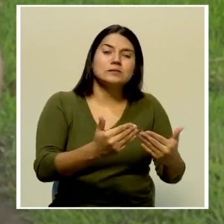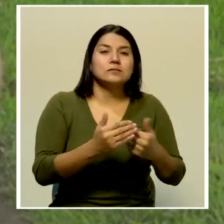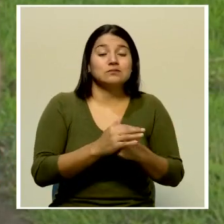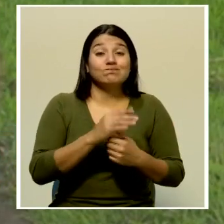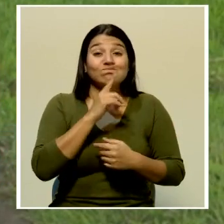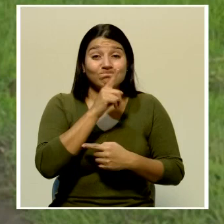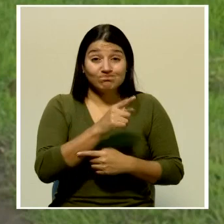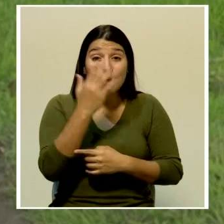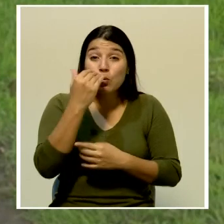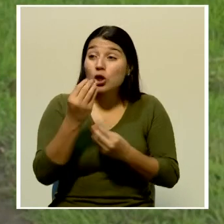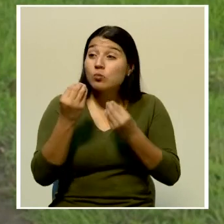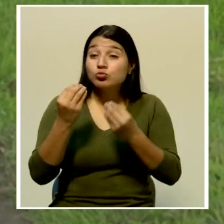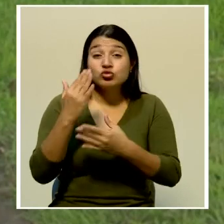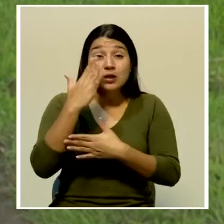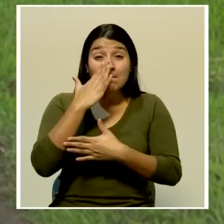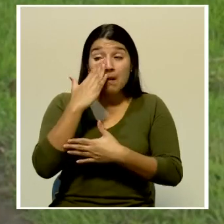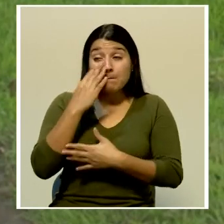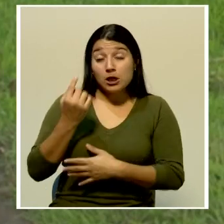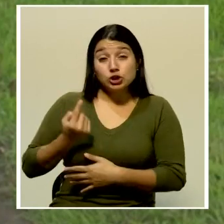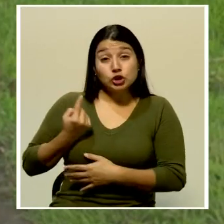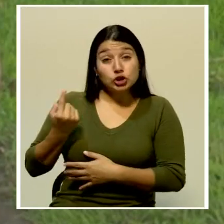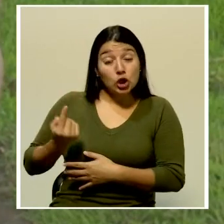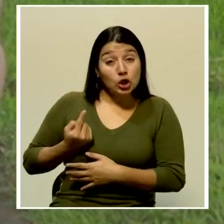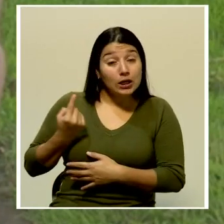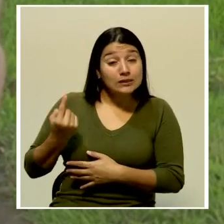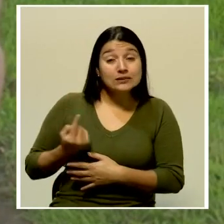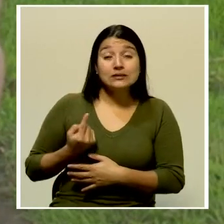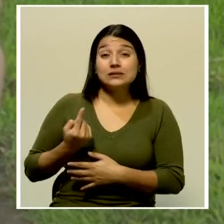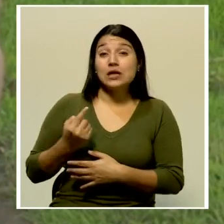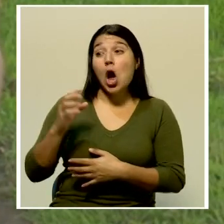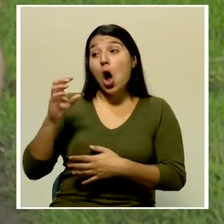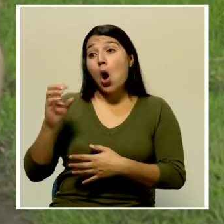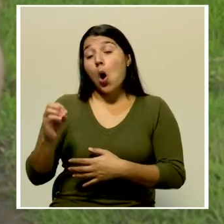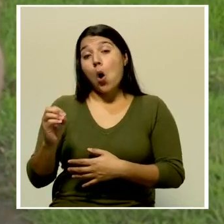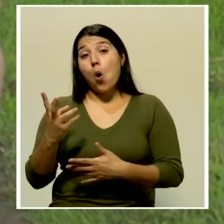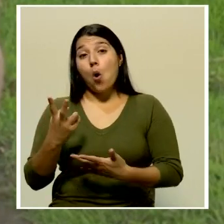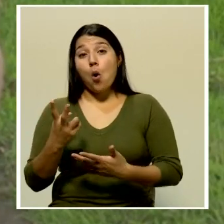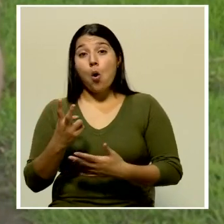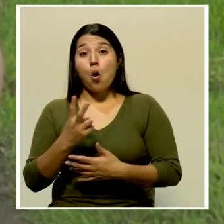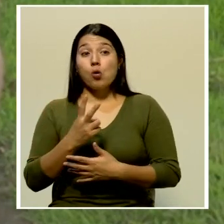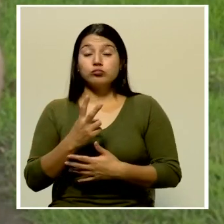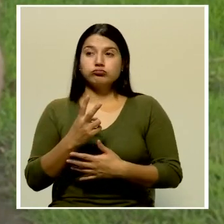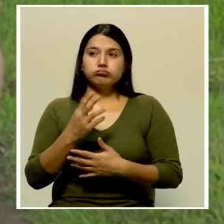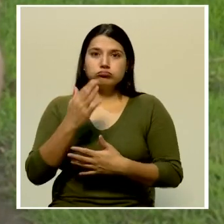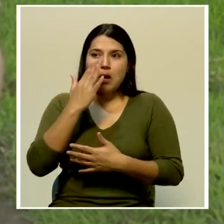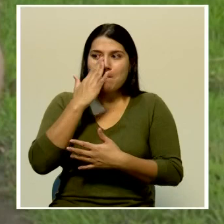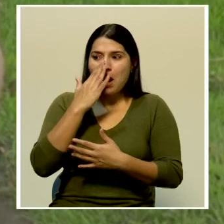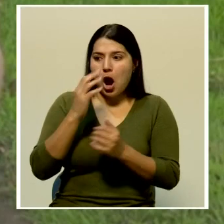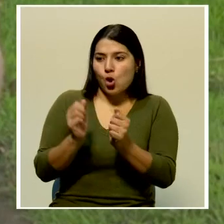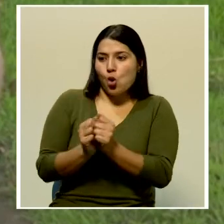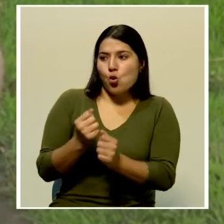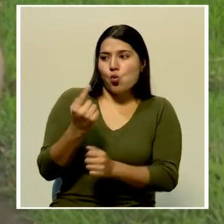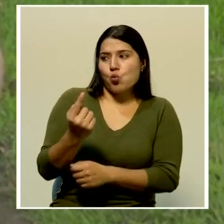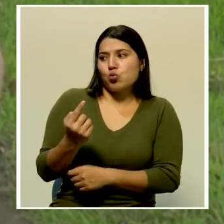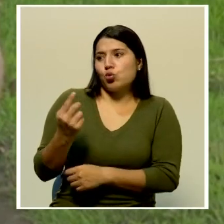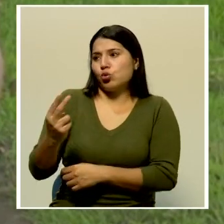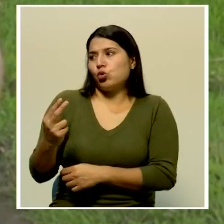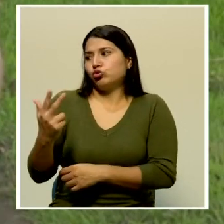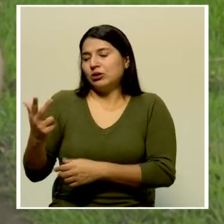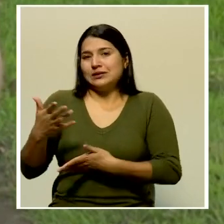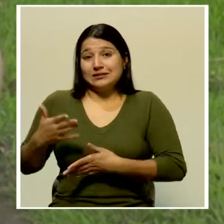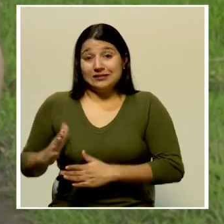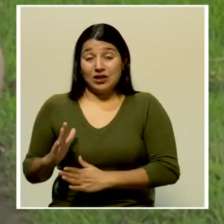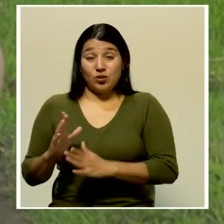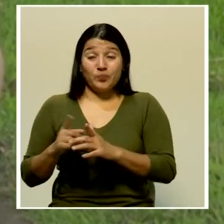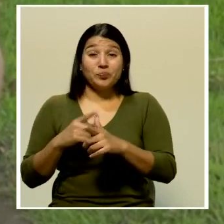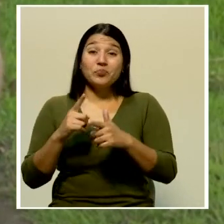porque hay muchas madres solteras, madres solas, jefes de hogar, con uno, dos o tres niños, lo cual a los niños le dan